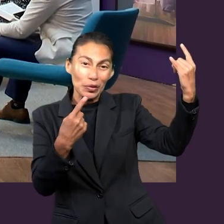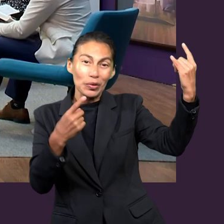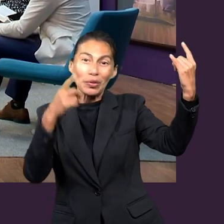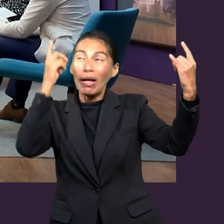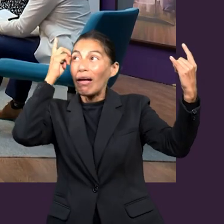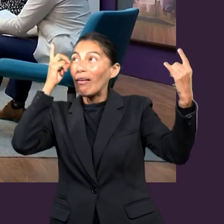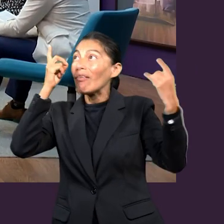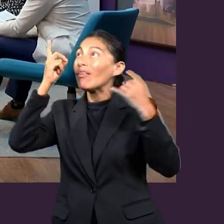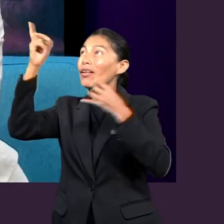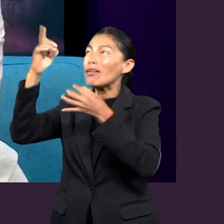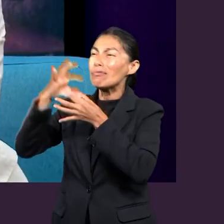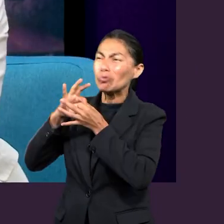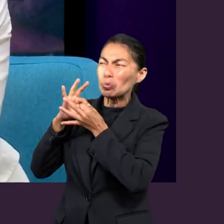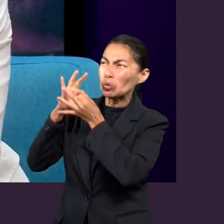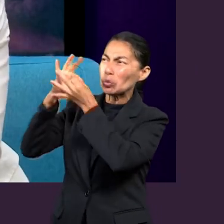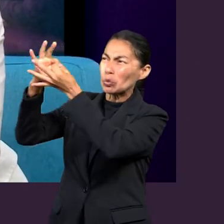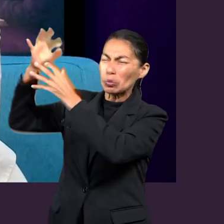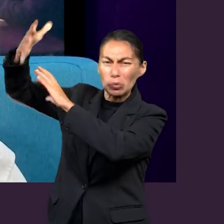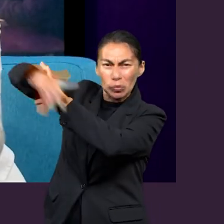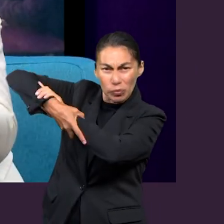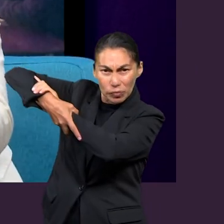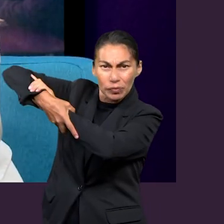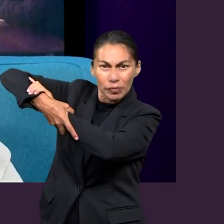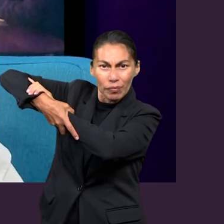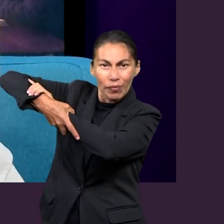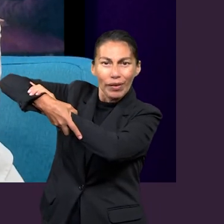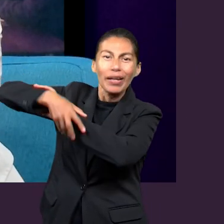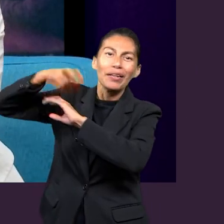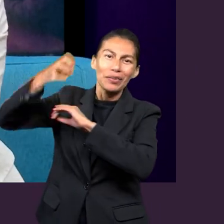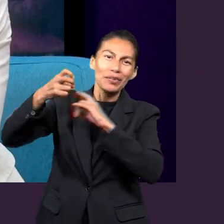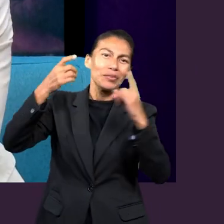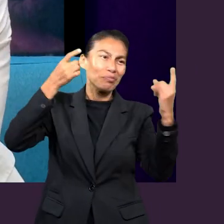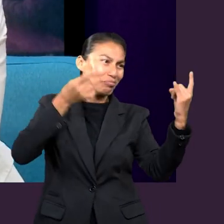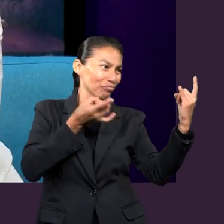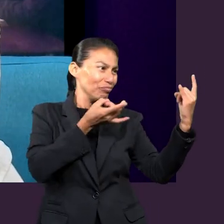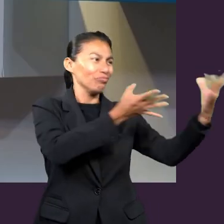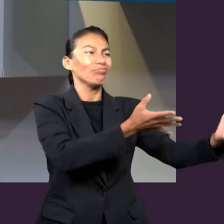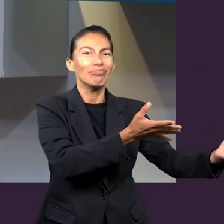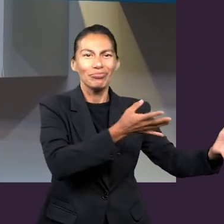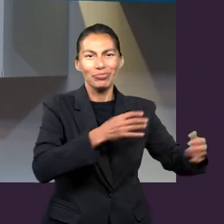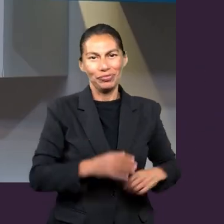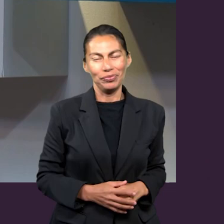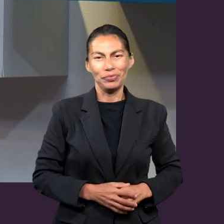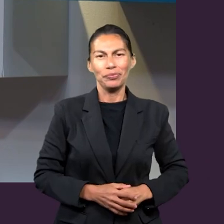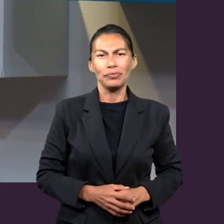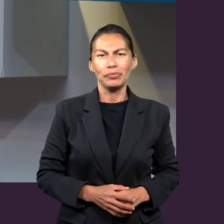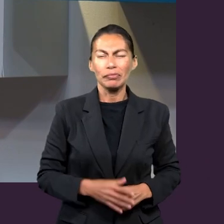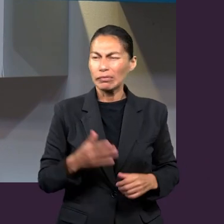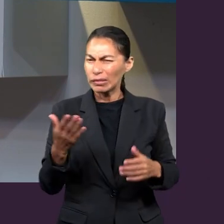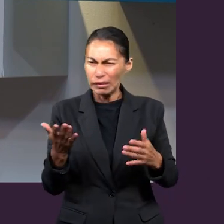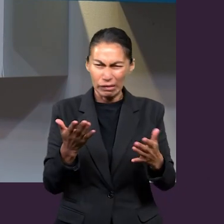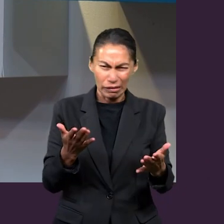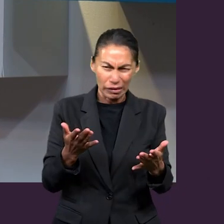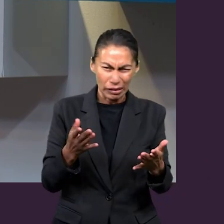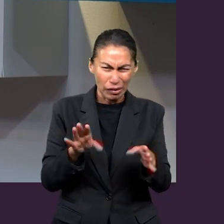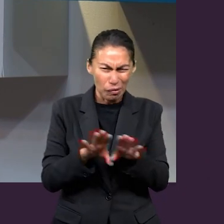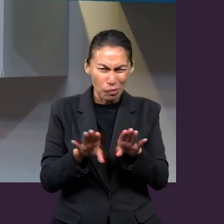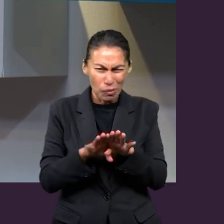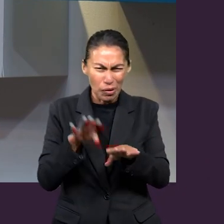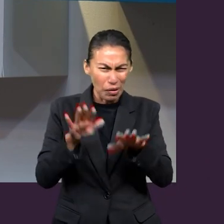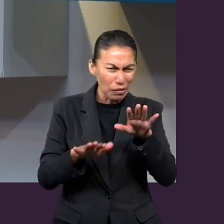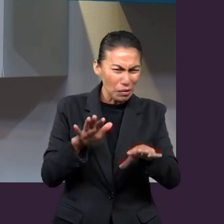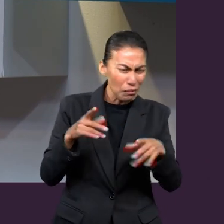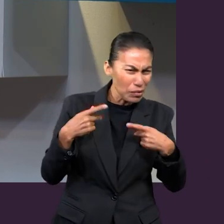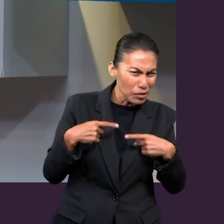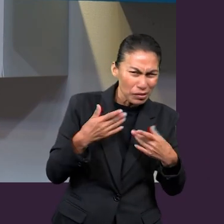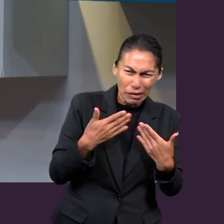que enfrentamos, que es Satanás, la guerra cósmica que tenemos contra el diablo. No, no se ha llamado la atención de que a veces estos conceptos